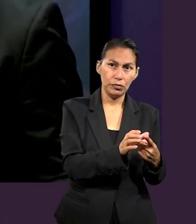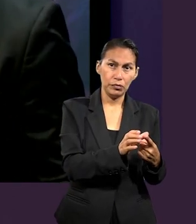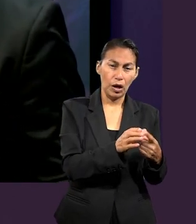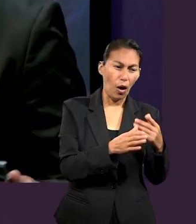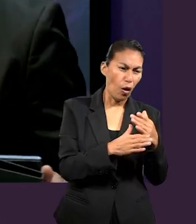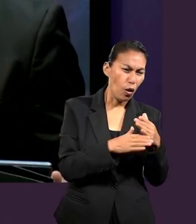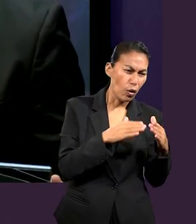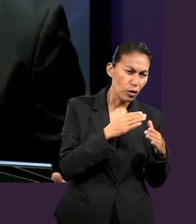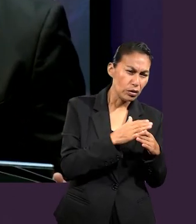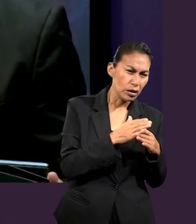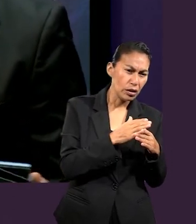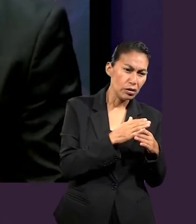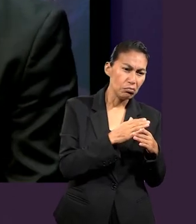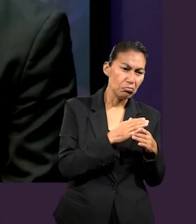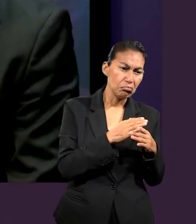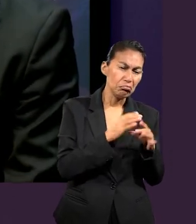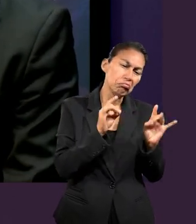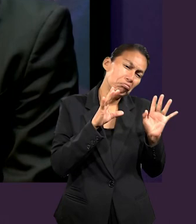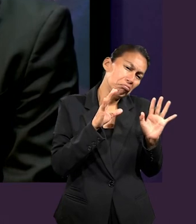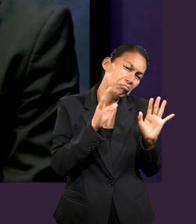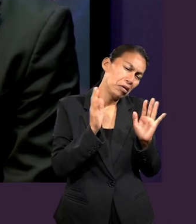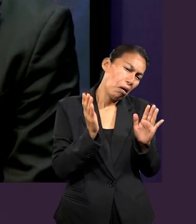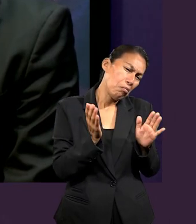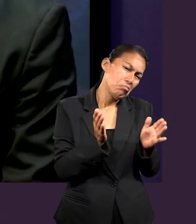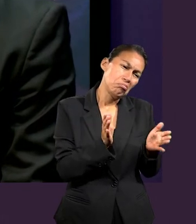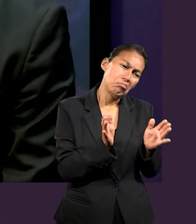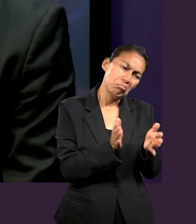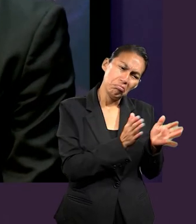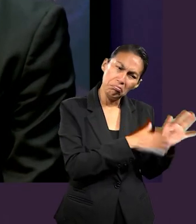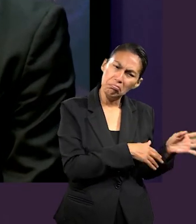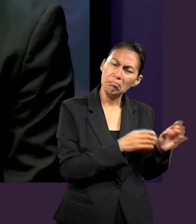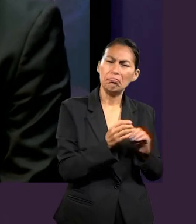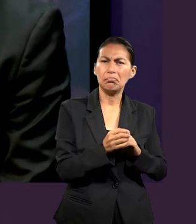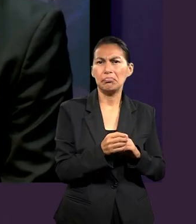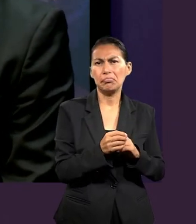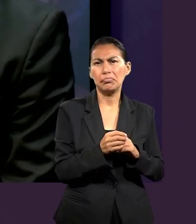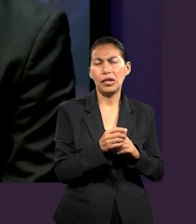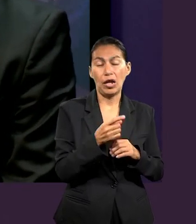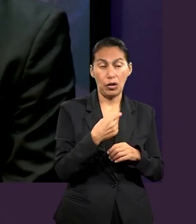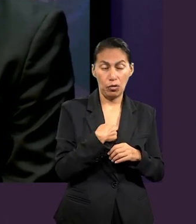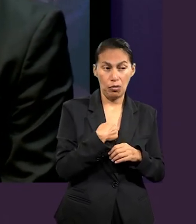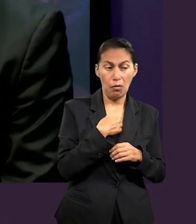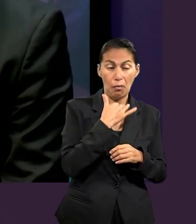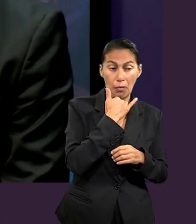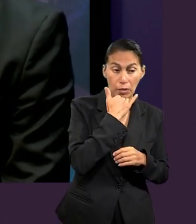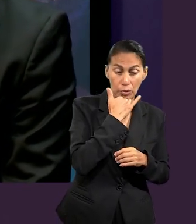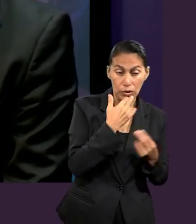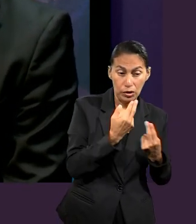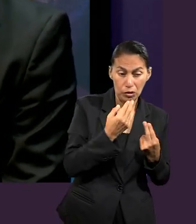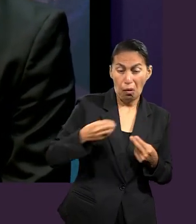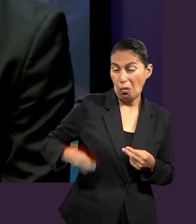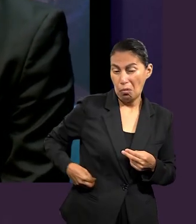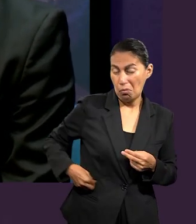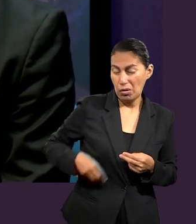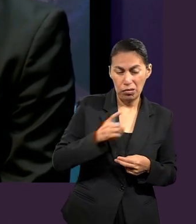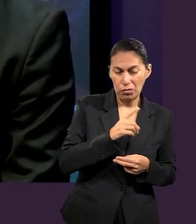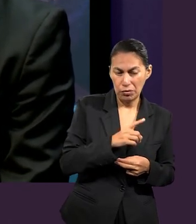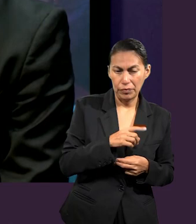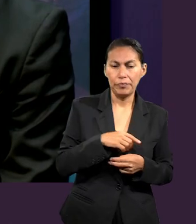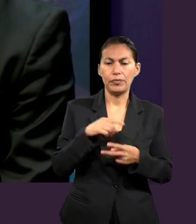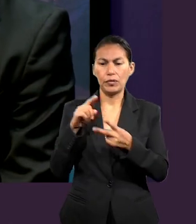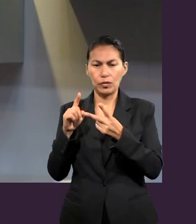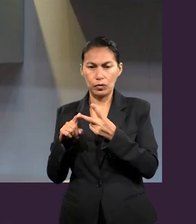han pasado y que uno necesita obtener perdón para no llevar la culpa de ellos. Y la